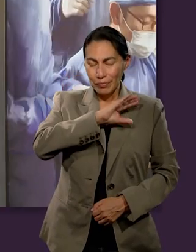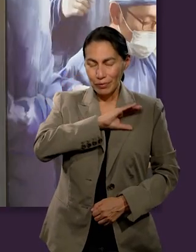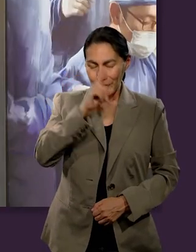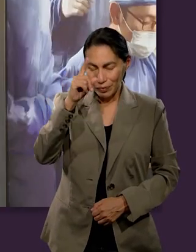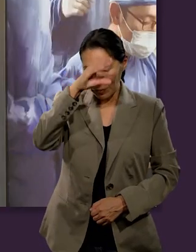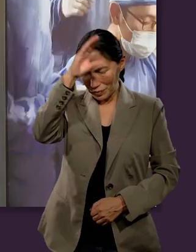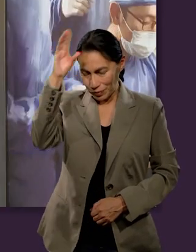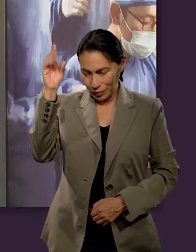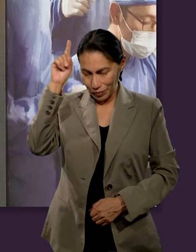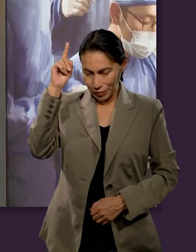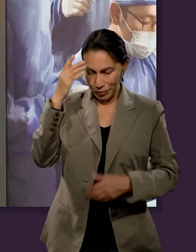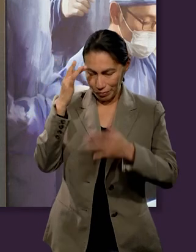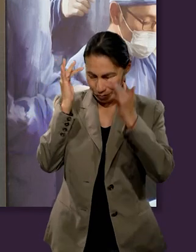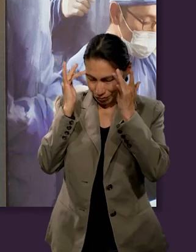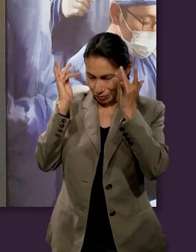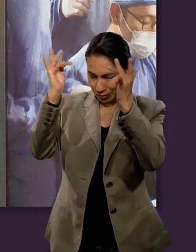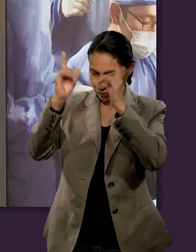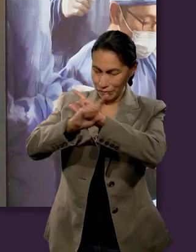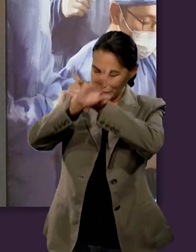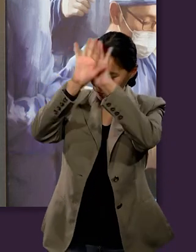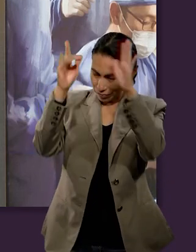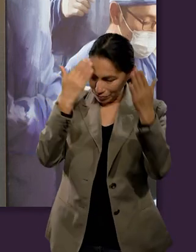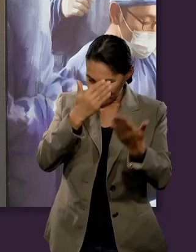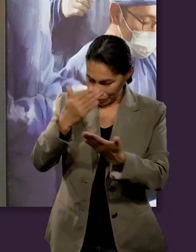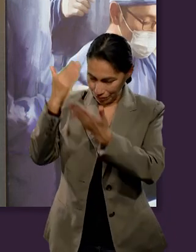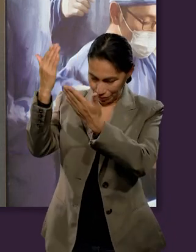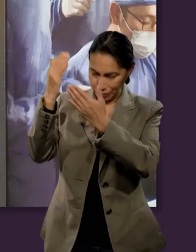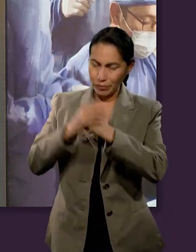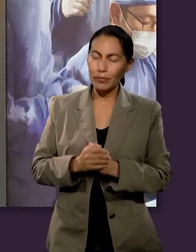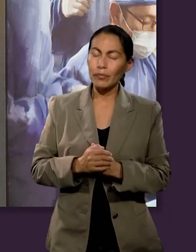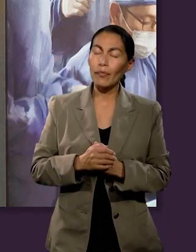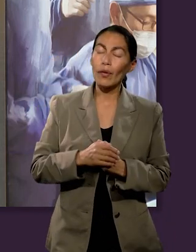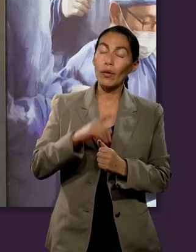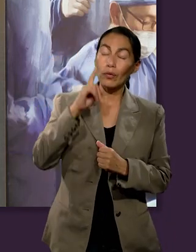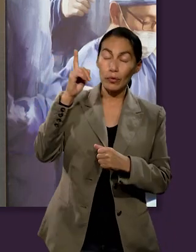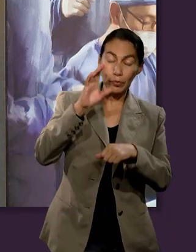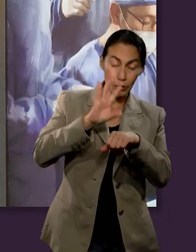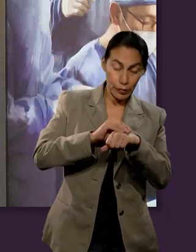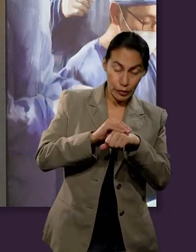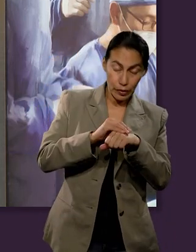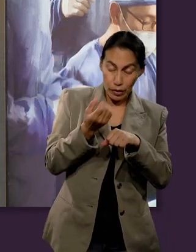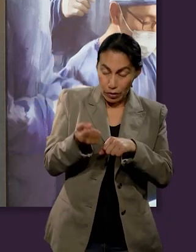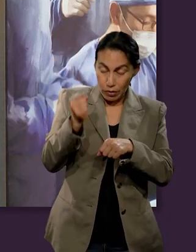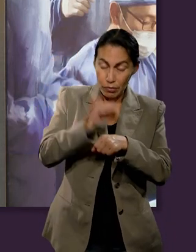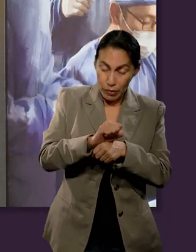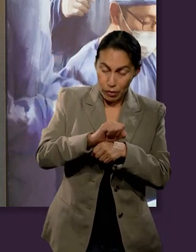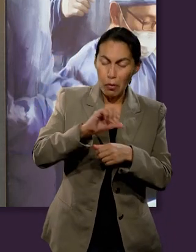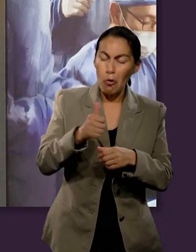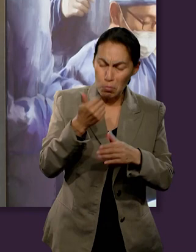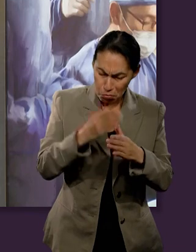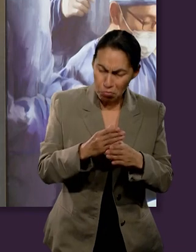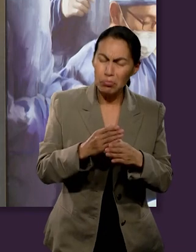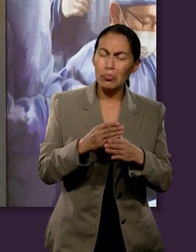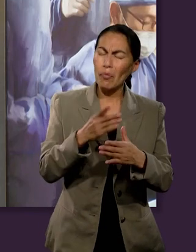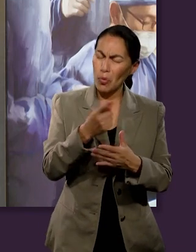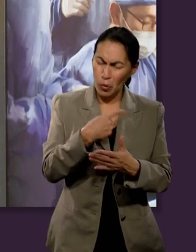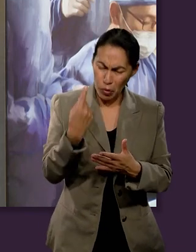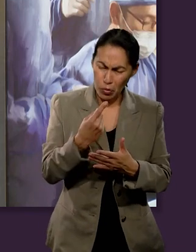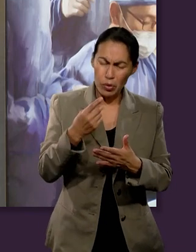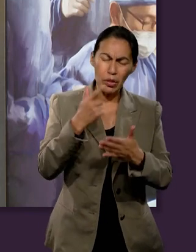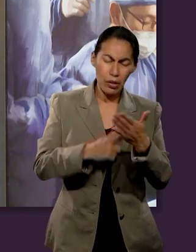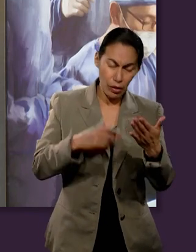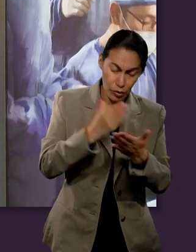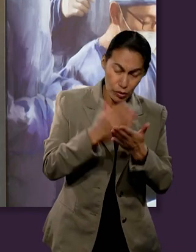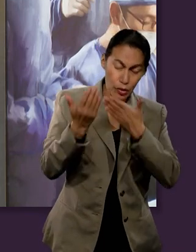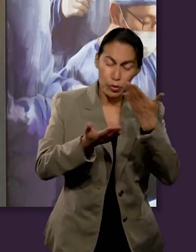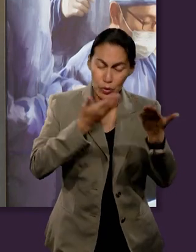los cielos, santo y glorificado sea tu nombre. Señor, agradecemos por la oportunidad que nos das de poder llegar a otra semana, poder leer la lección y poder